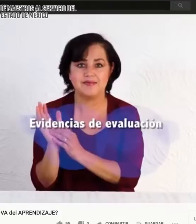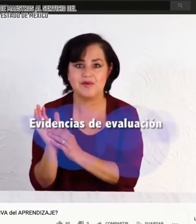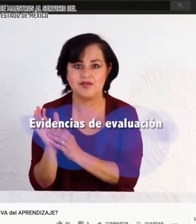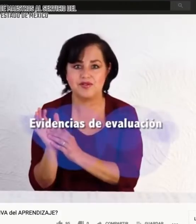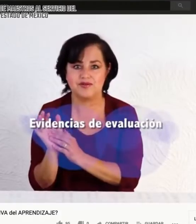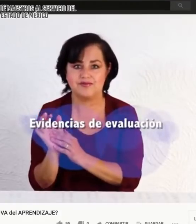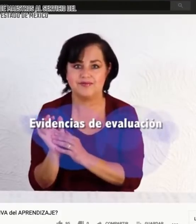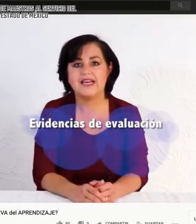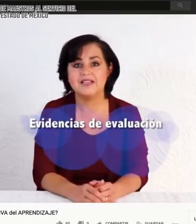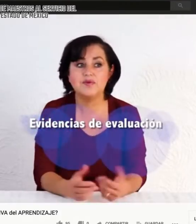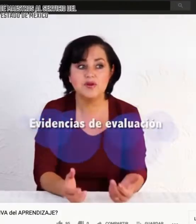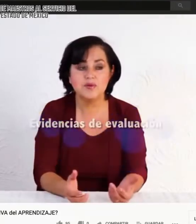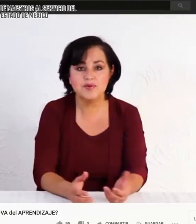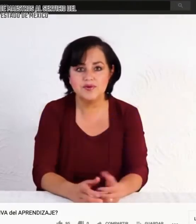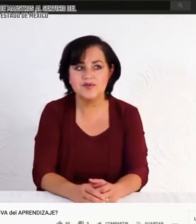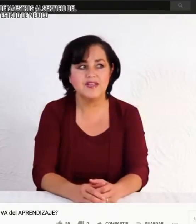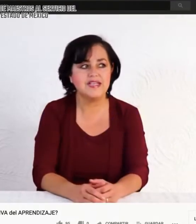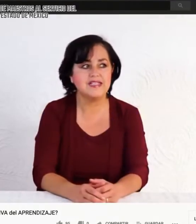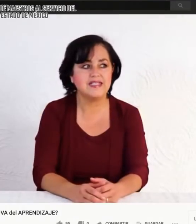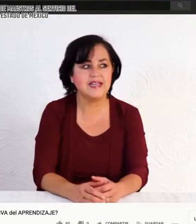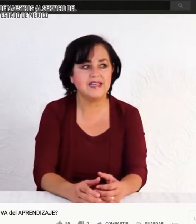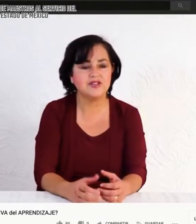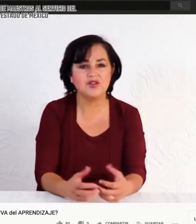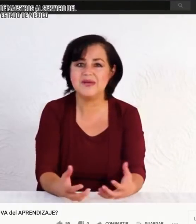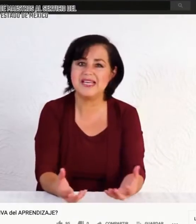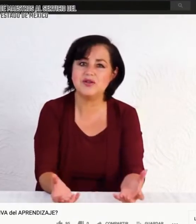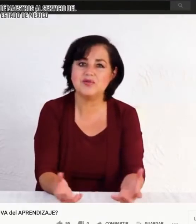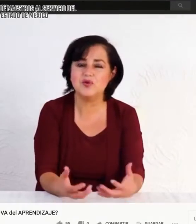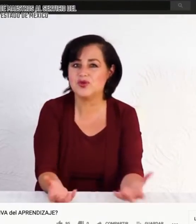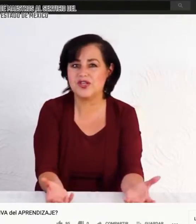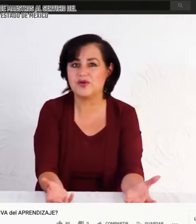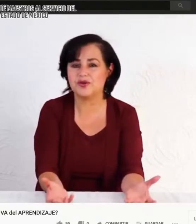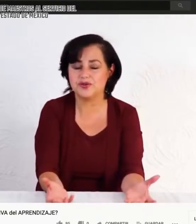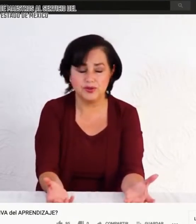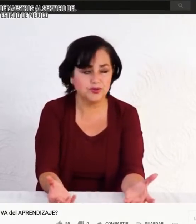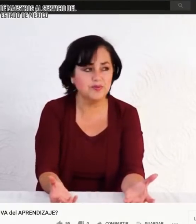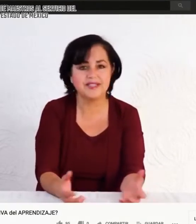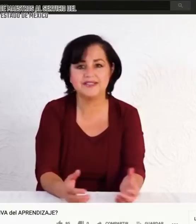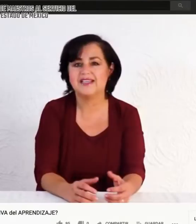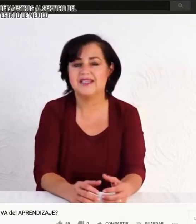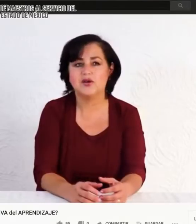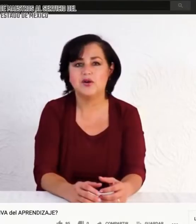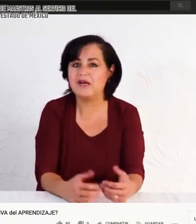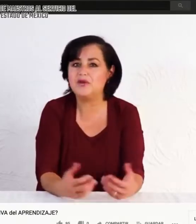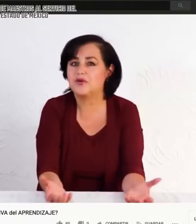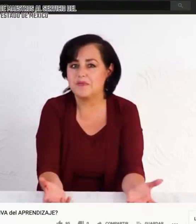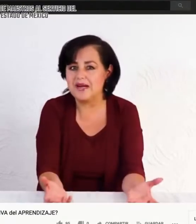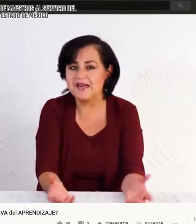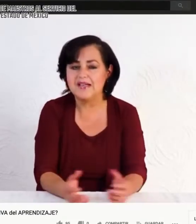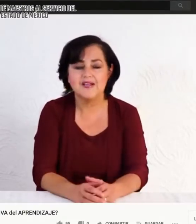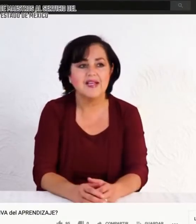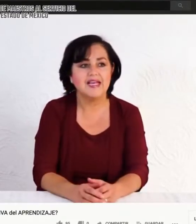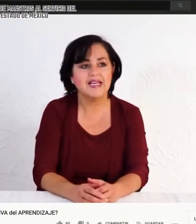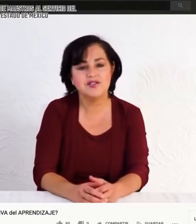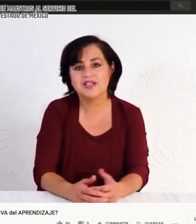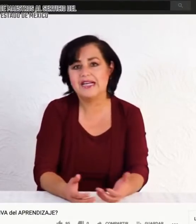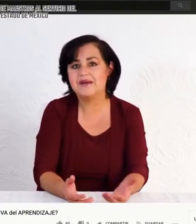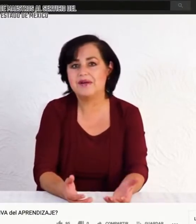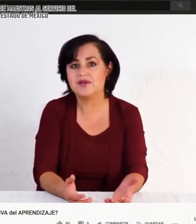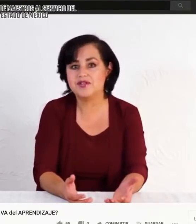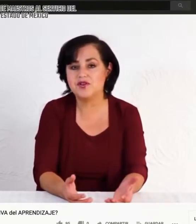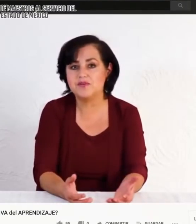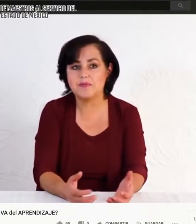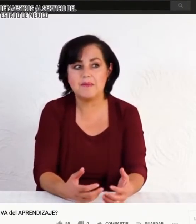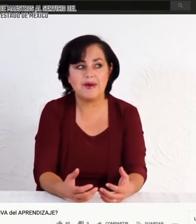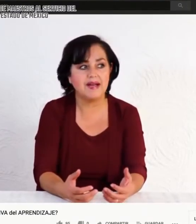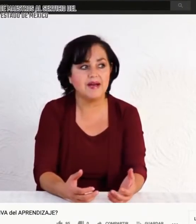evidencias de evaluación. Es muy común y se toma ya como usos y costumbres, como algo normal, el hecho